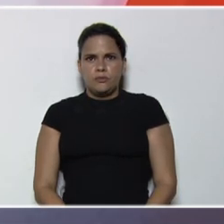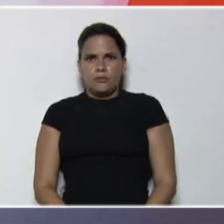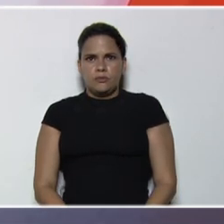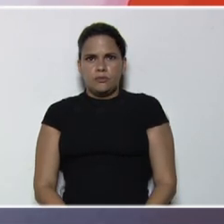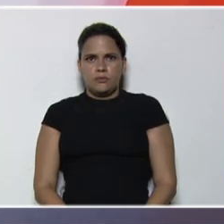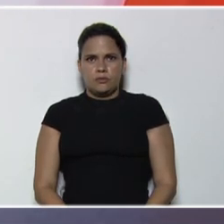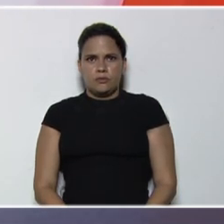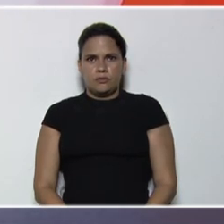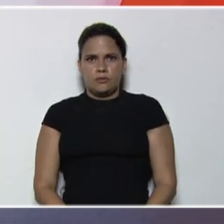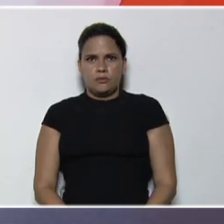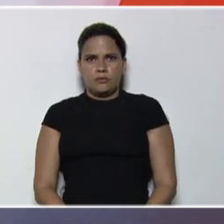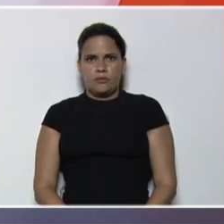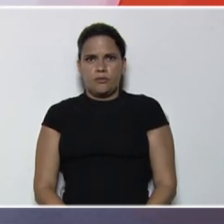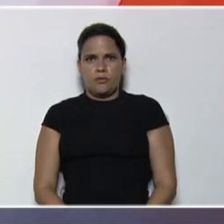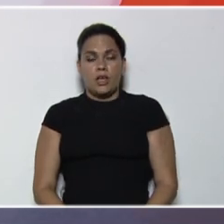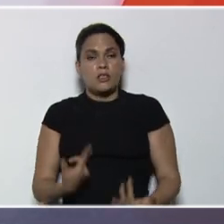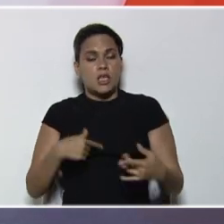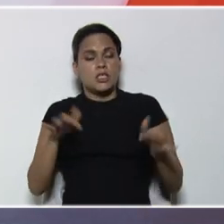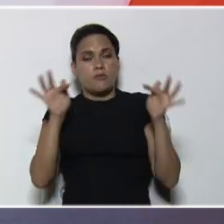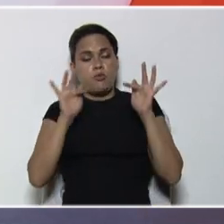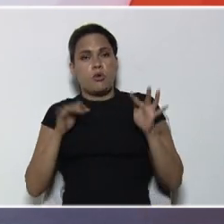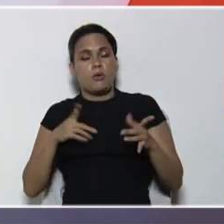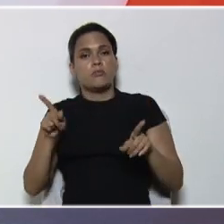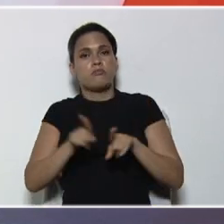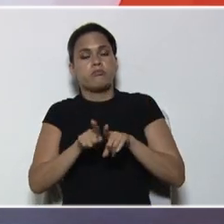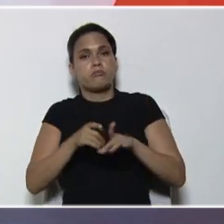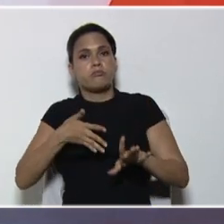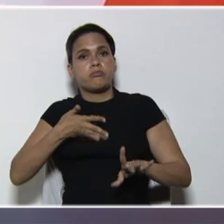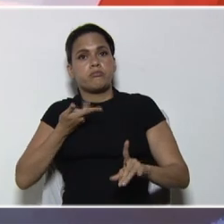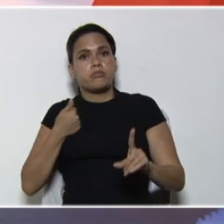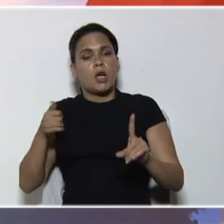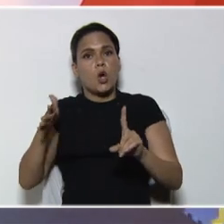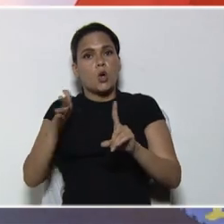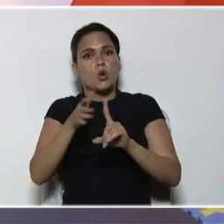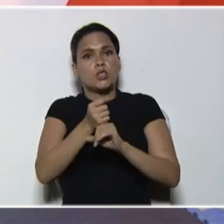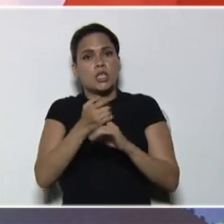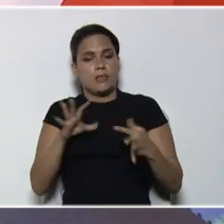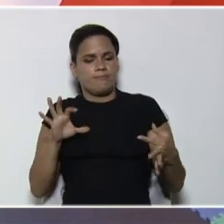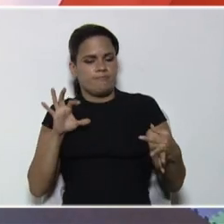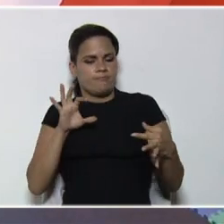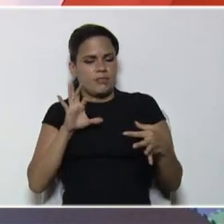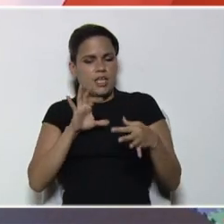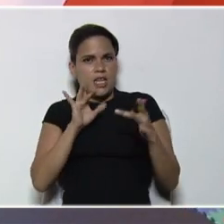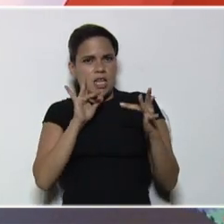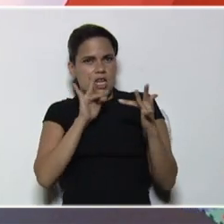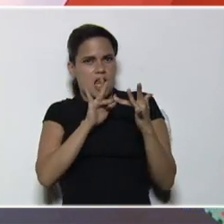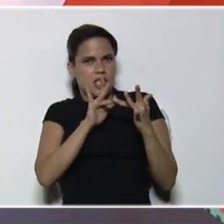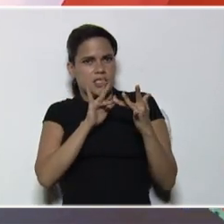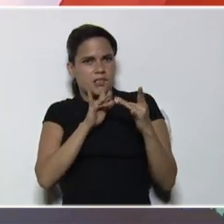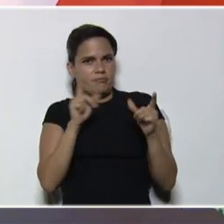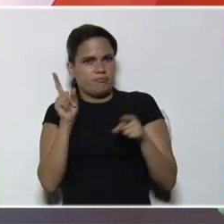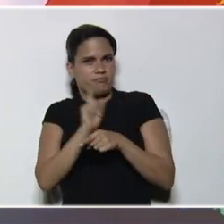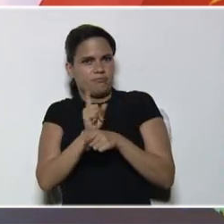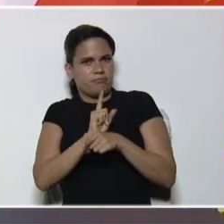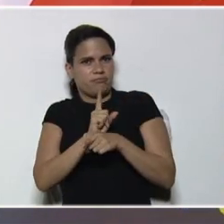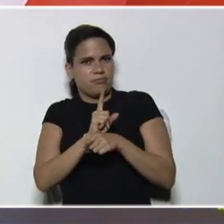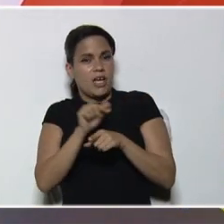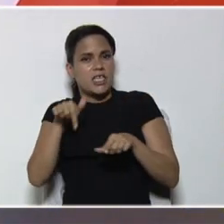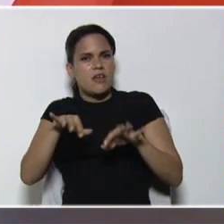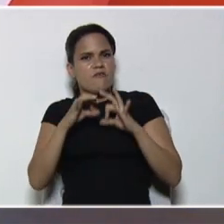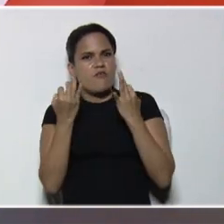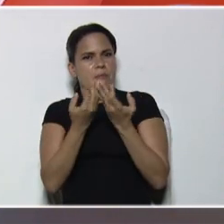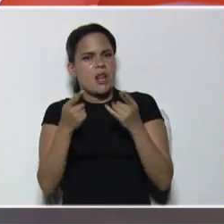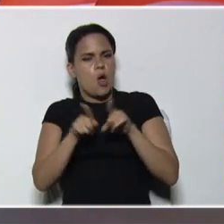.be, de esa manera, también pueden conseguir, el enlace directo, a este programa, de clases, a distancia,